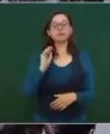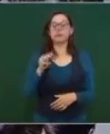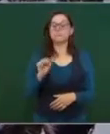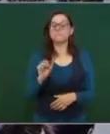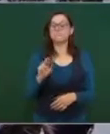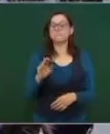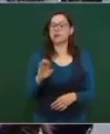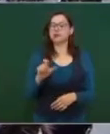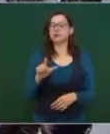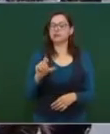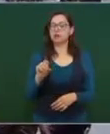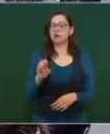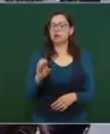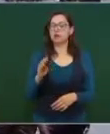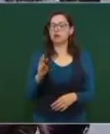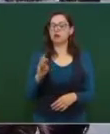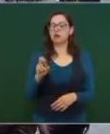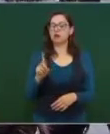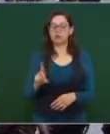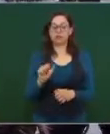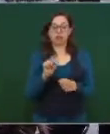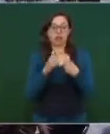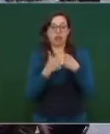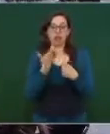algún avance?